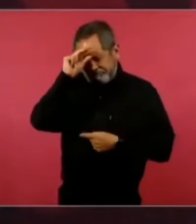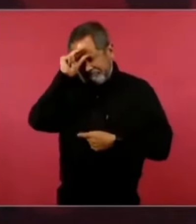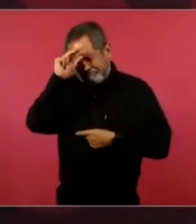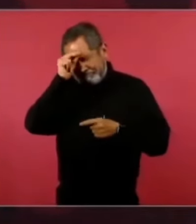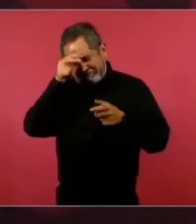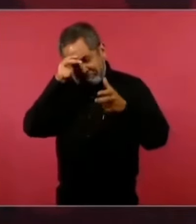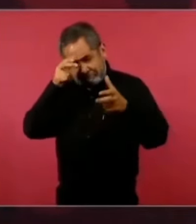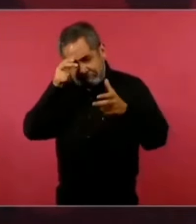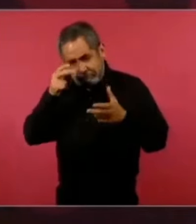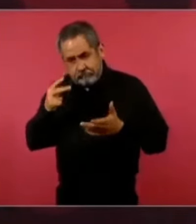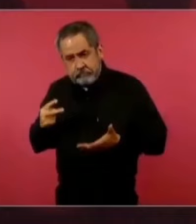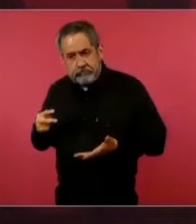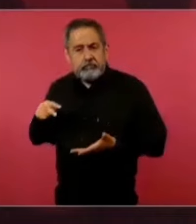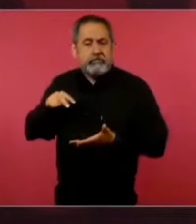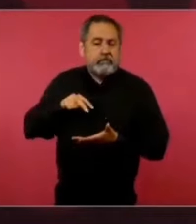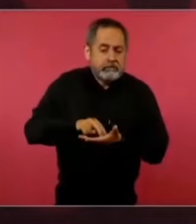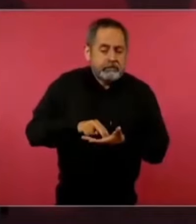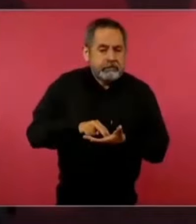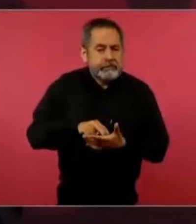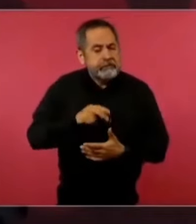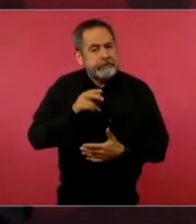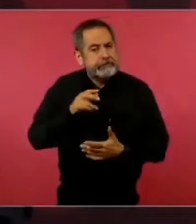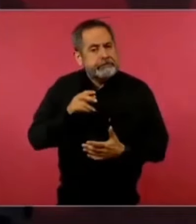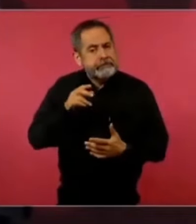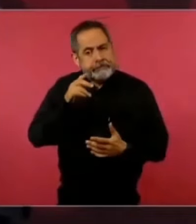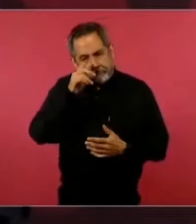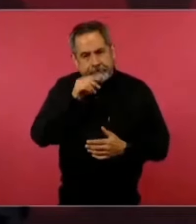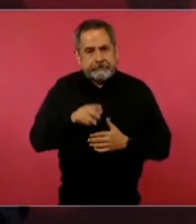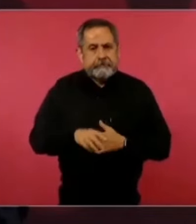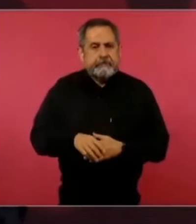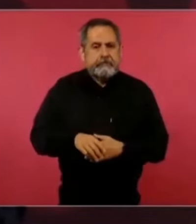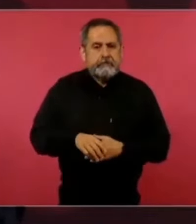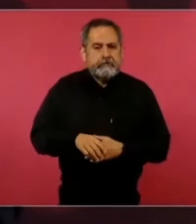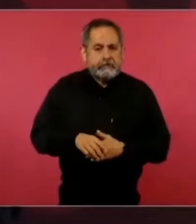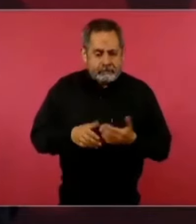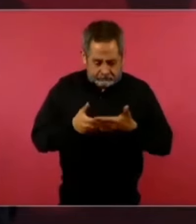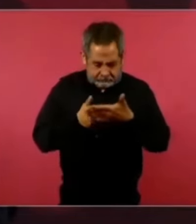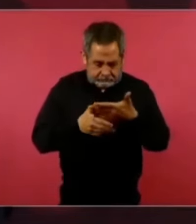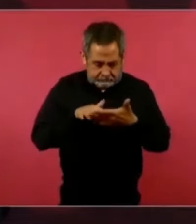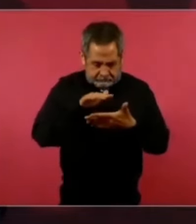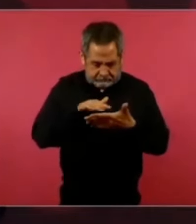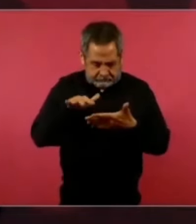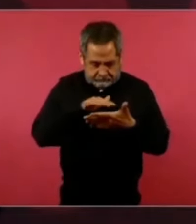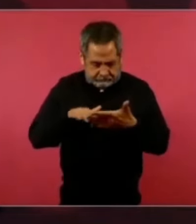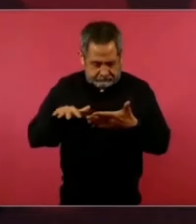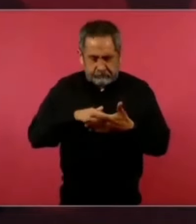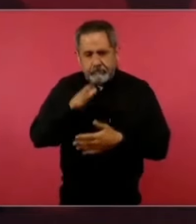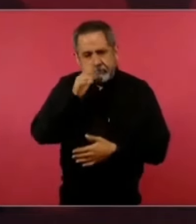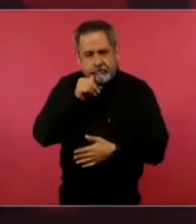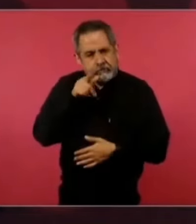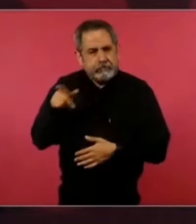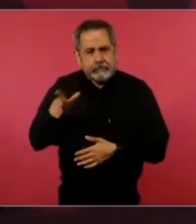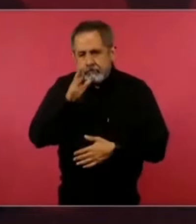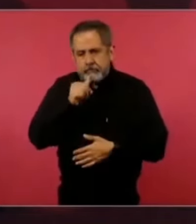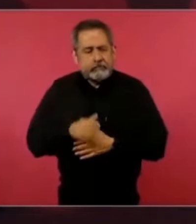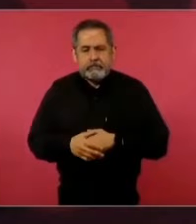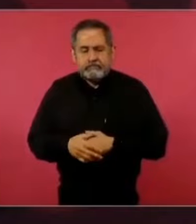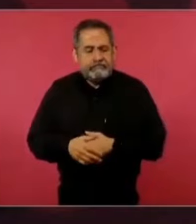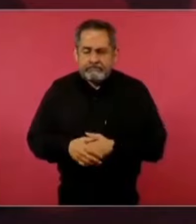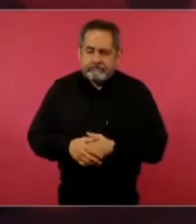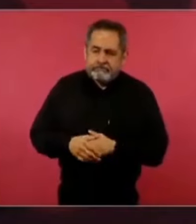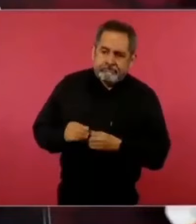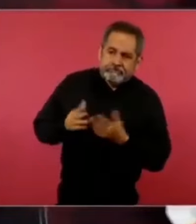que incluso leyendo un discurso no se le